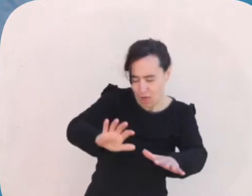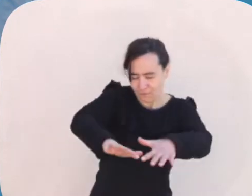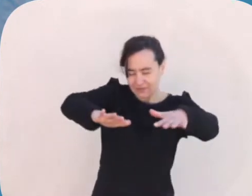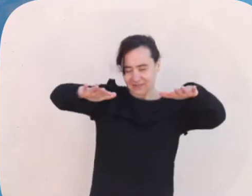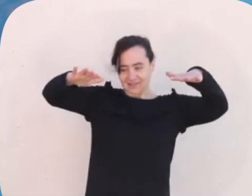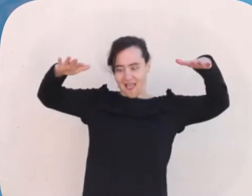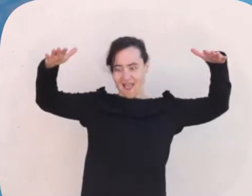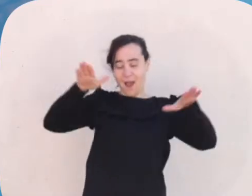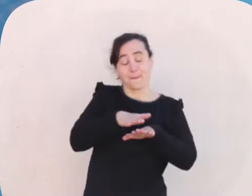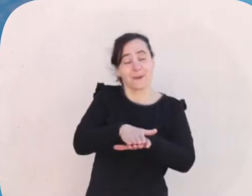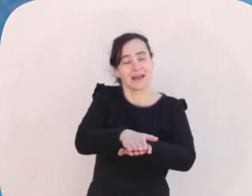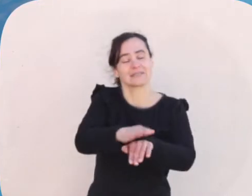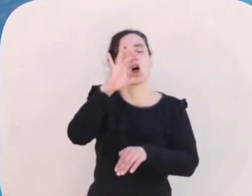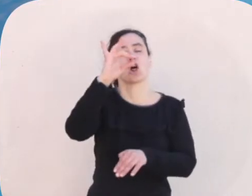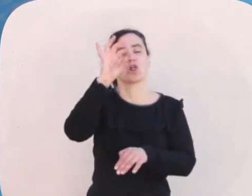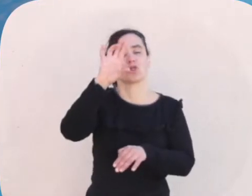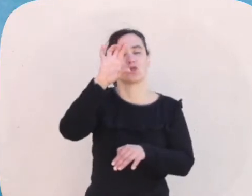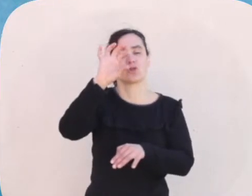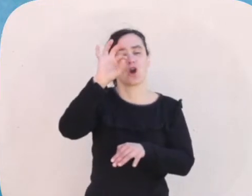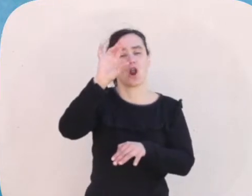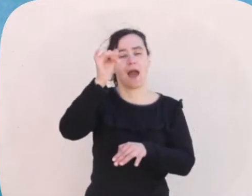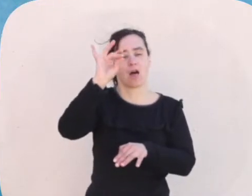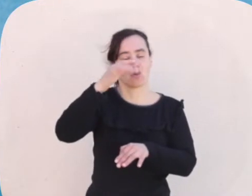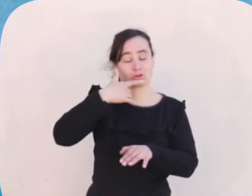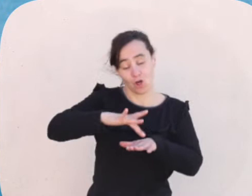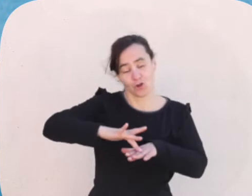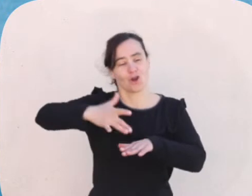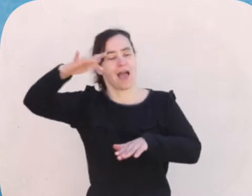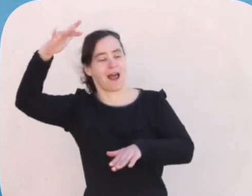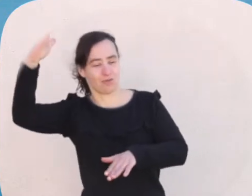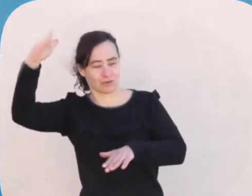agua! ¡Ya están regresando de su viaje en el río Paraná!